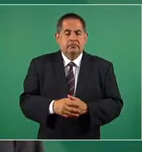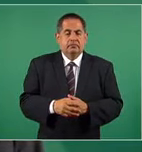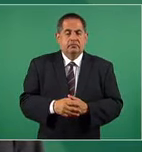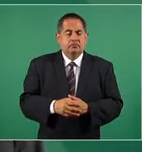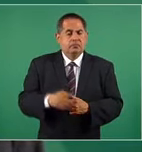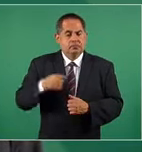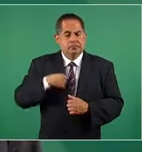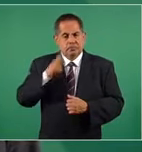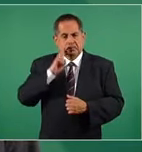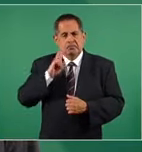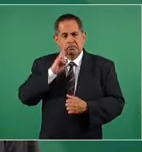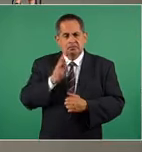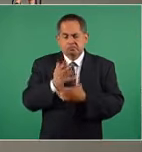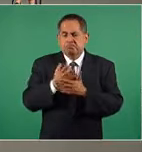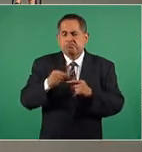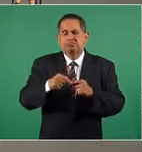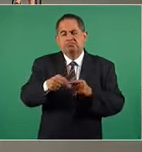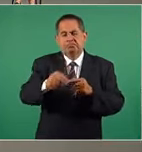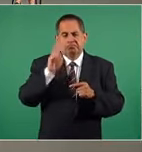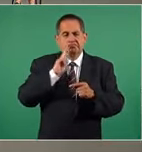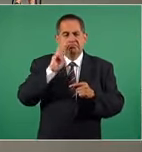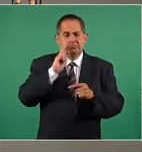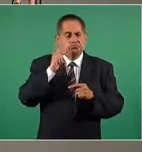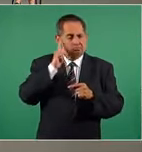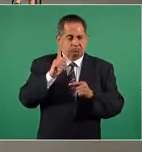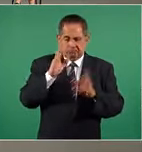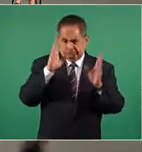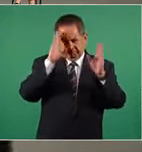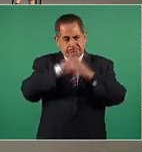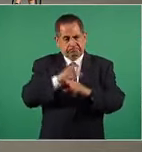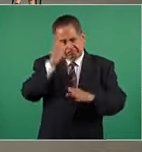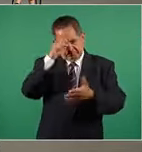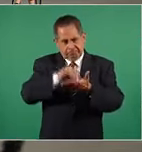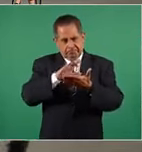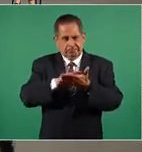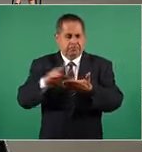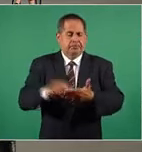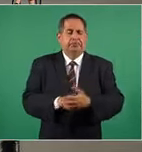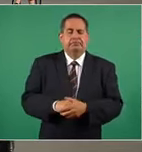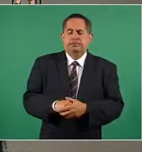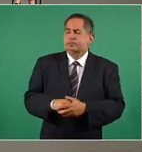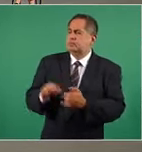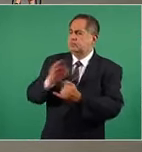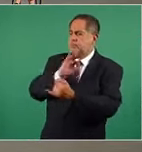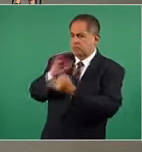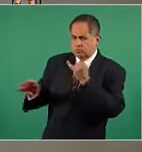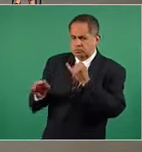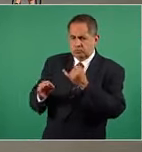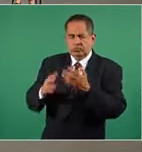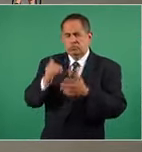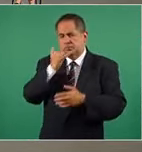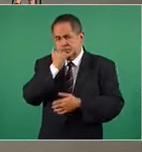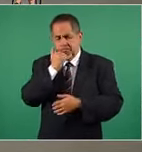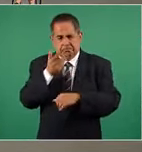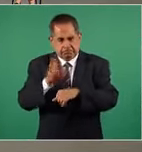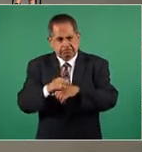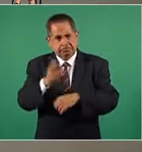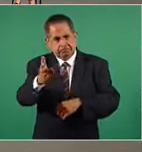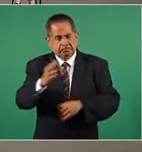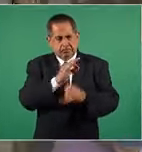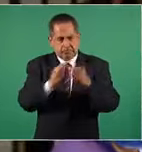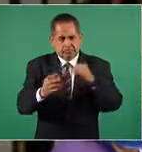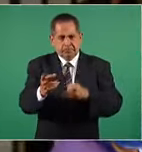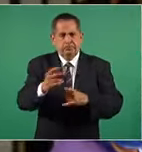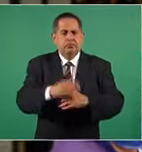vamos a esperar a ver si se consigue el acuerdo. Nada más una última cosa y excediéndome en el uso de la palabra, señor presidente.